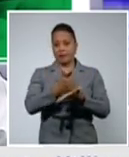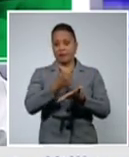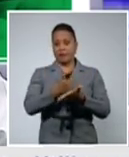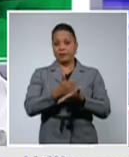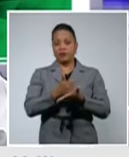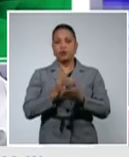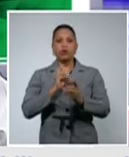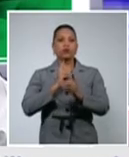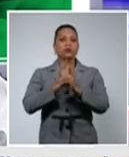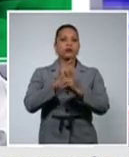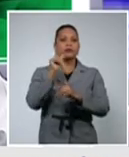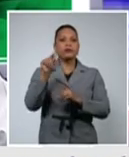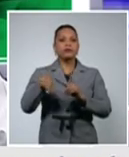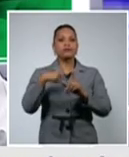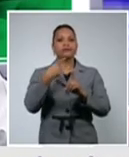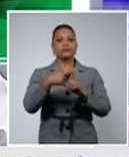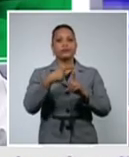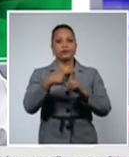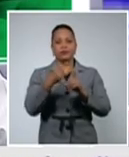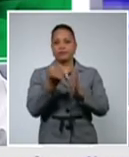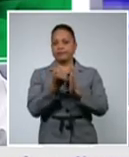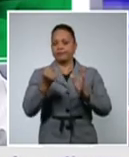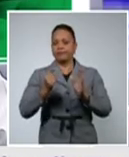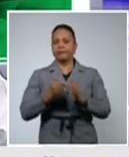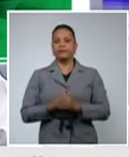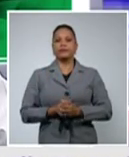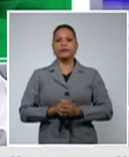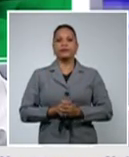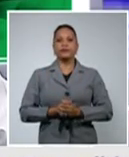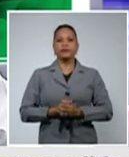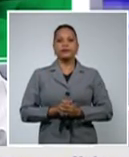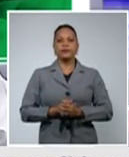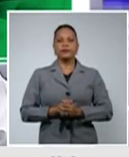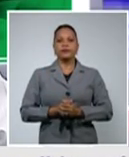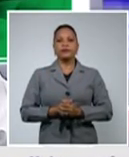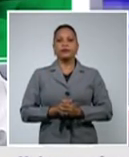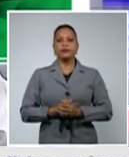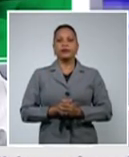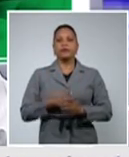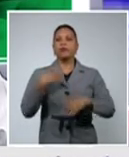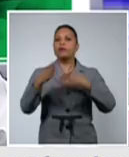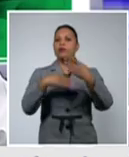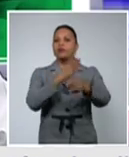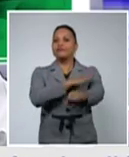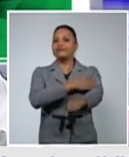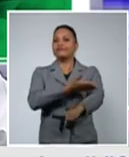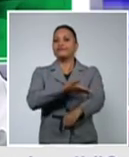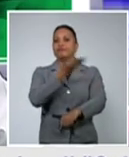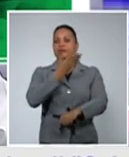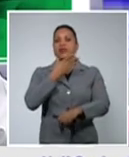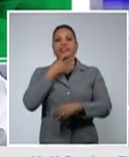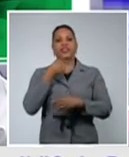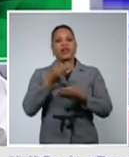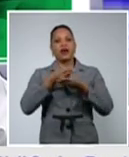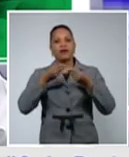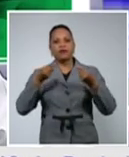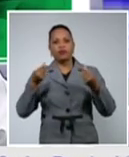caso positivo ya diagnosticado, con antecedentes de hipertensión arterial, diabetes mellitus,